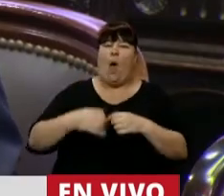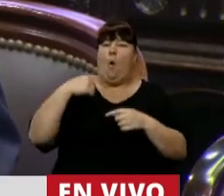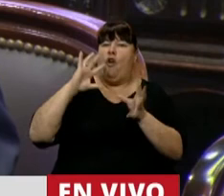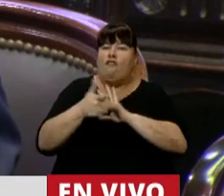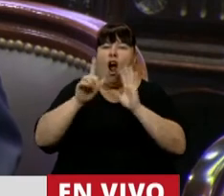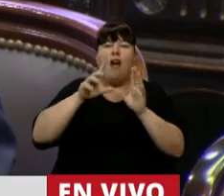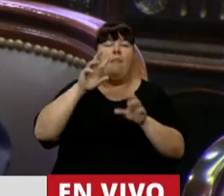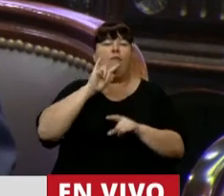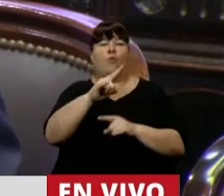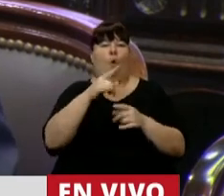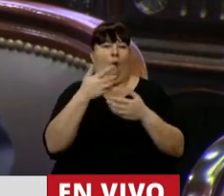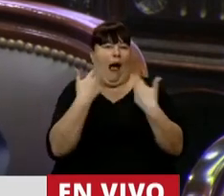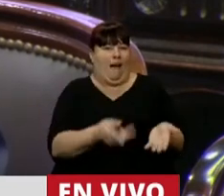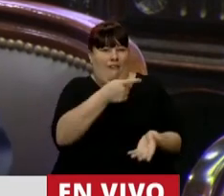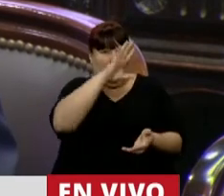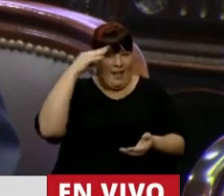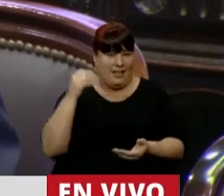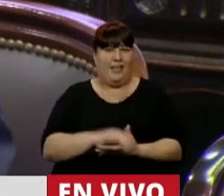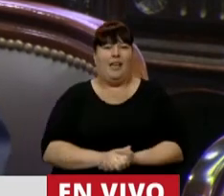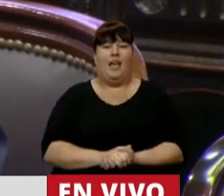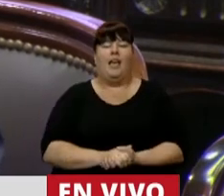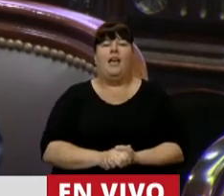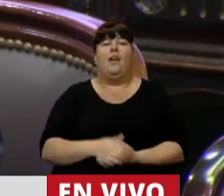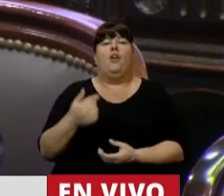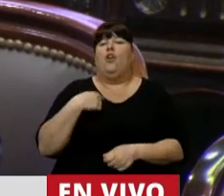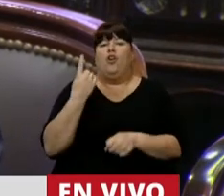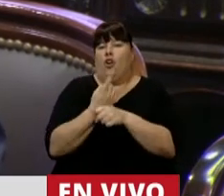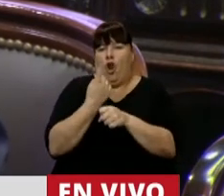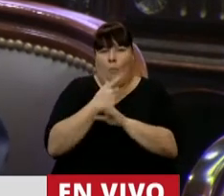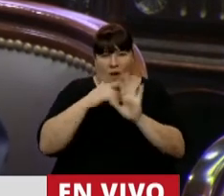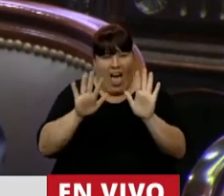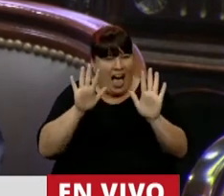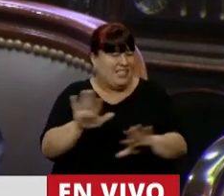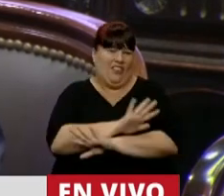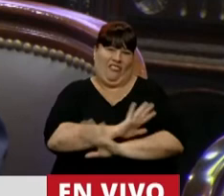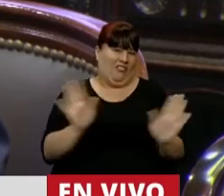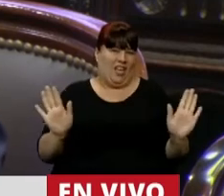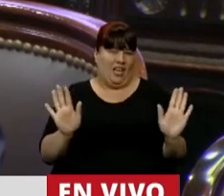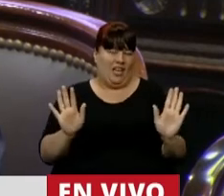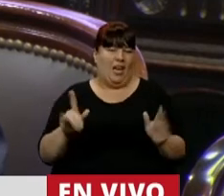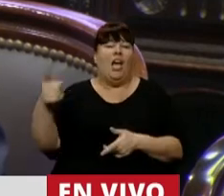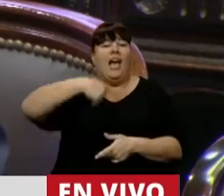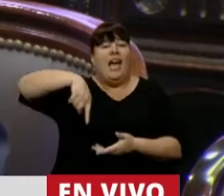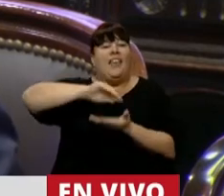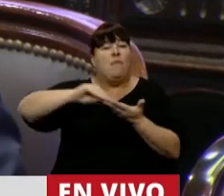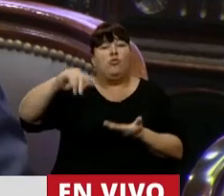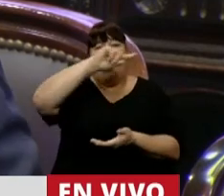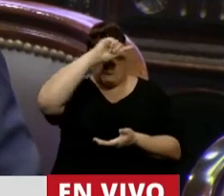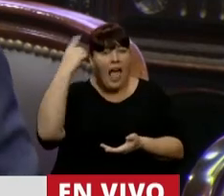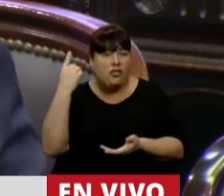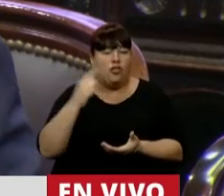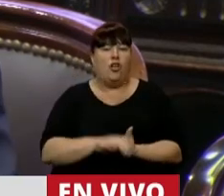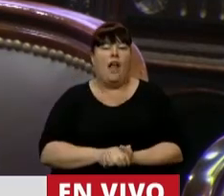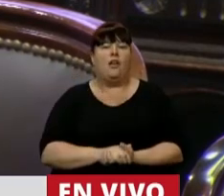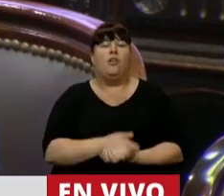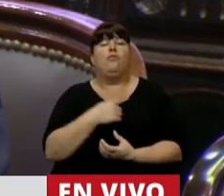bajo este mecanismo. Señor presidente, no podemos permitir esto más. Los diputados nacionales